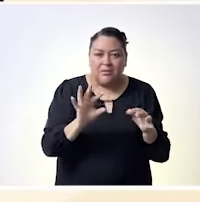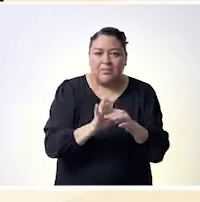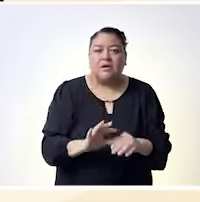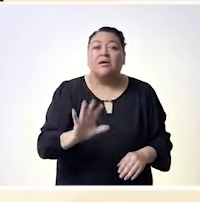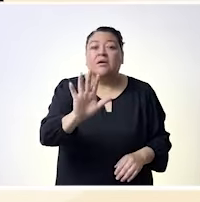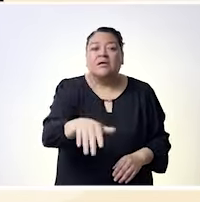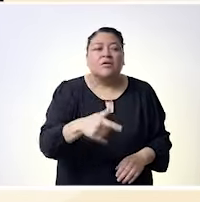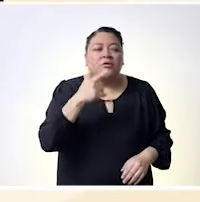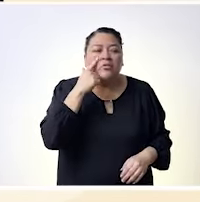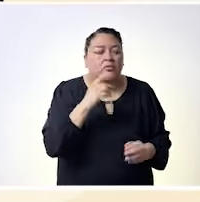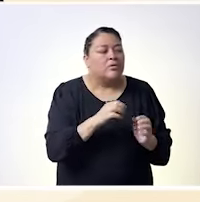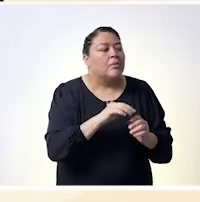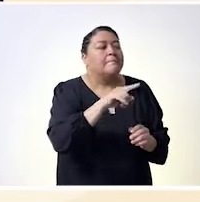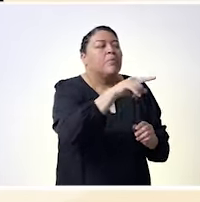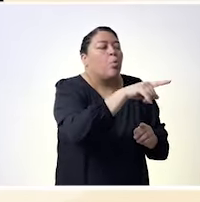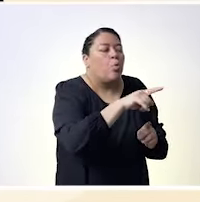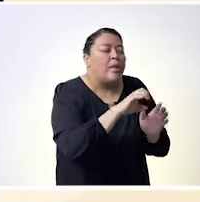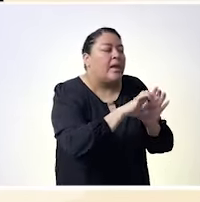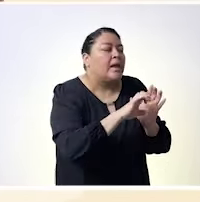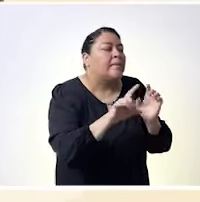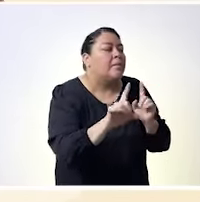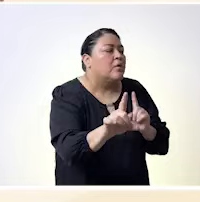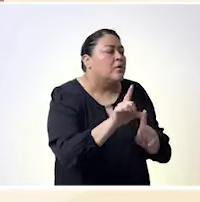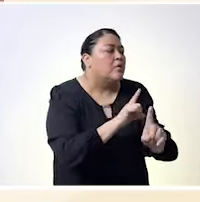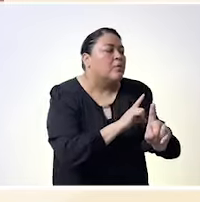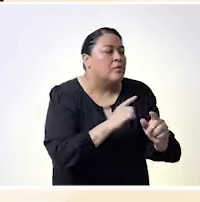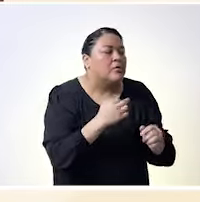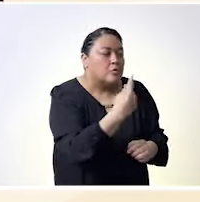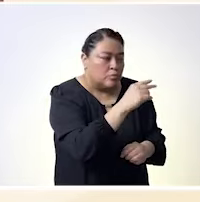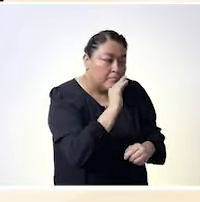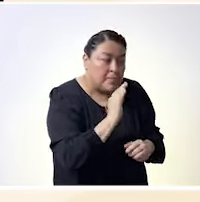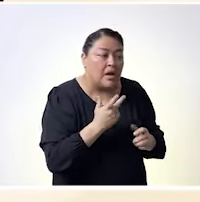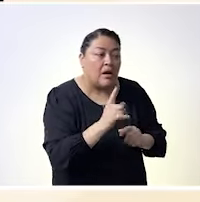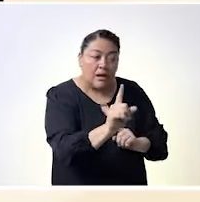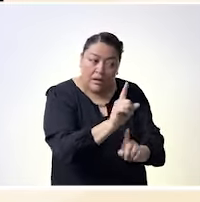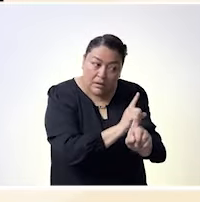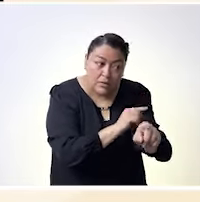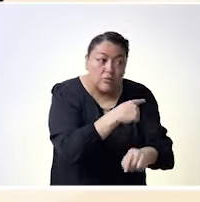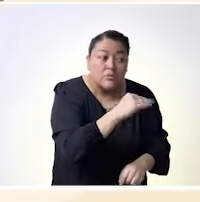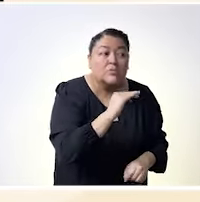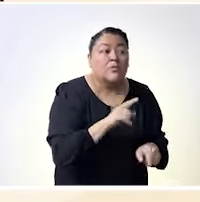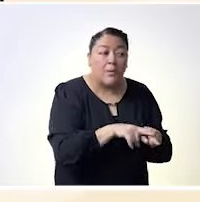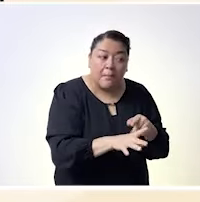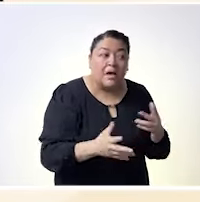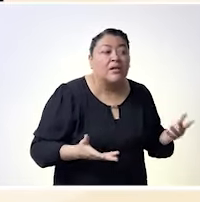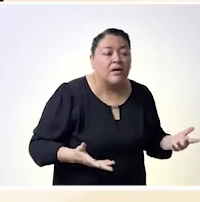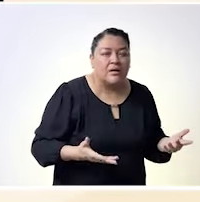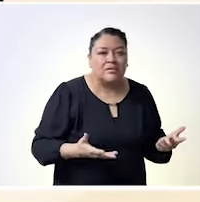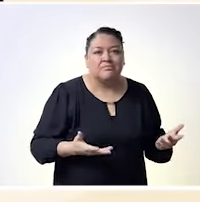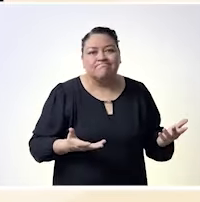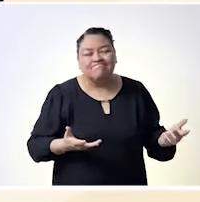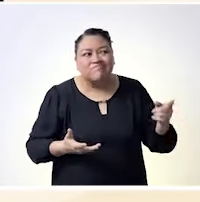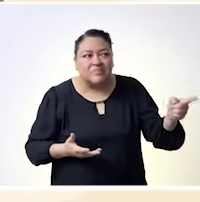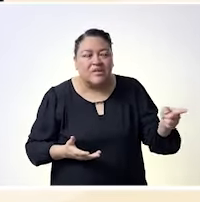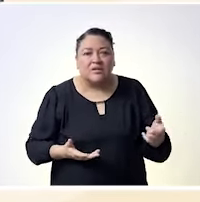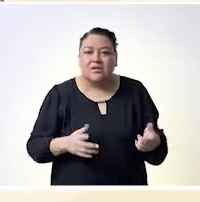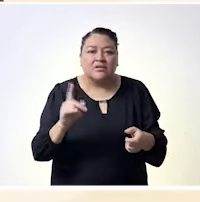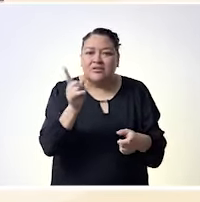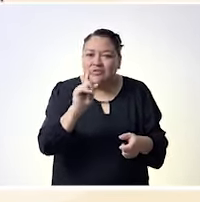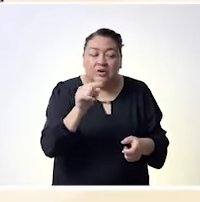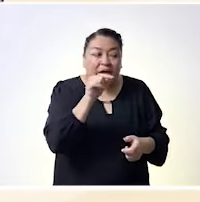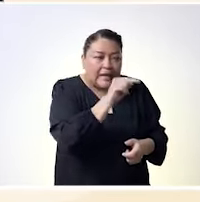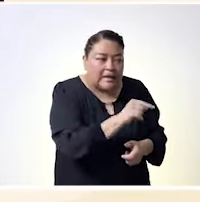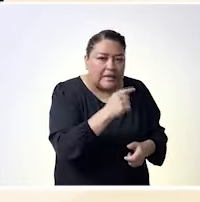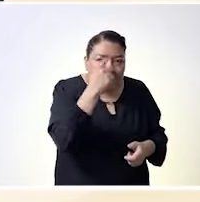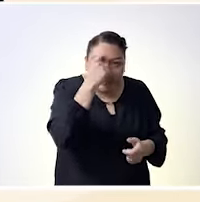mal ¿no? ¿qué hemos hecho mal? ahorita que yo aquí voy a tomar clase todas ¿no? ya mañana me inscribo a la facultad de todo